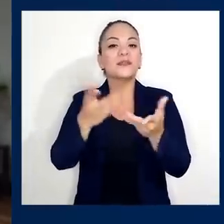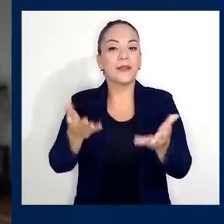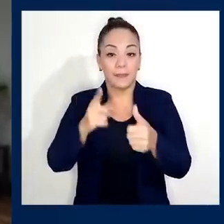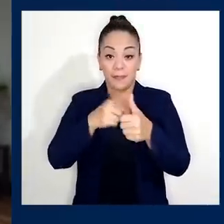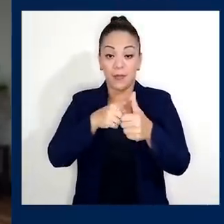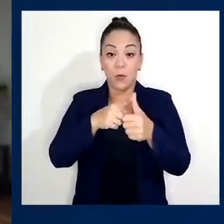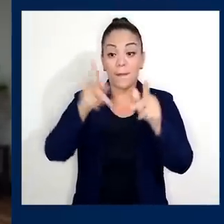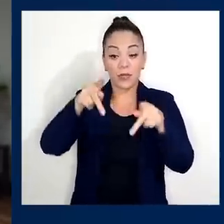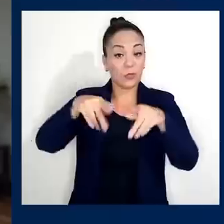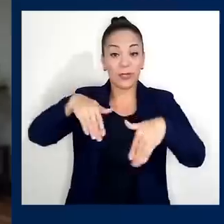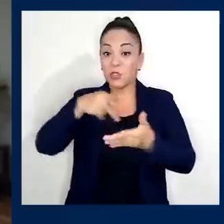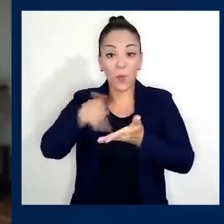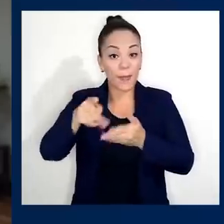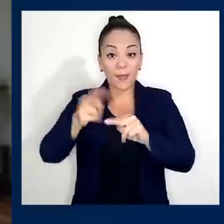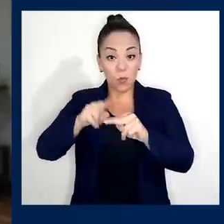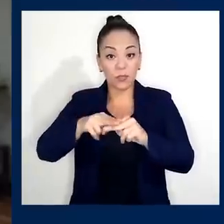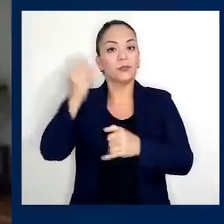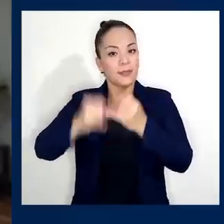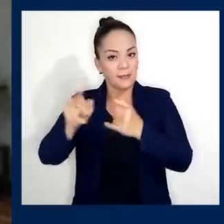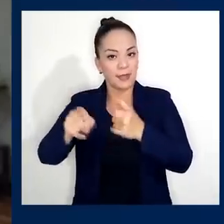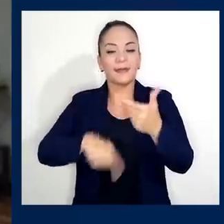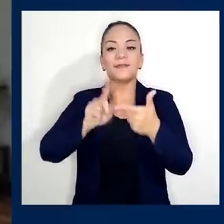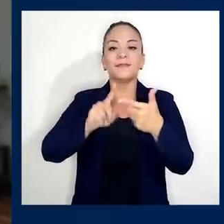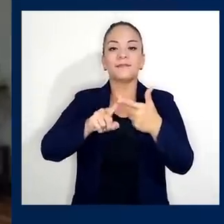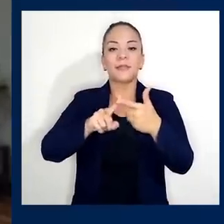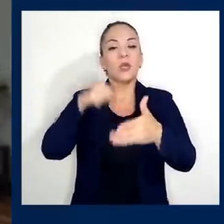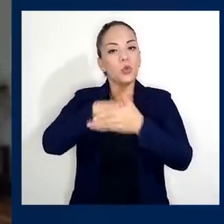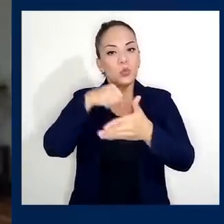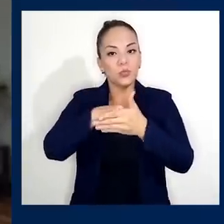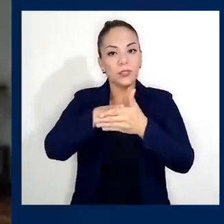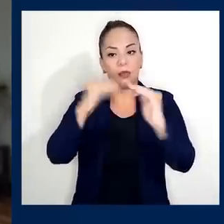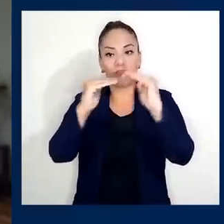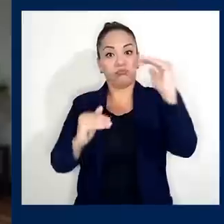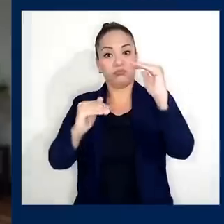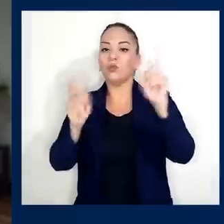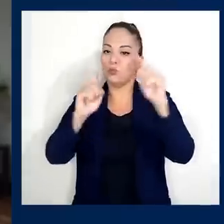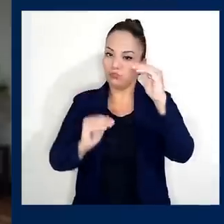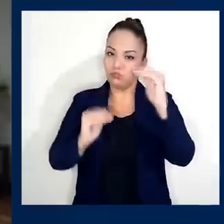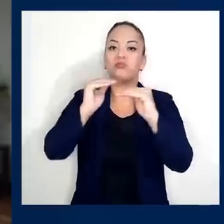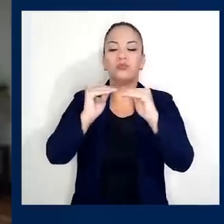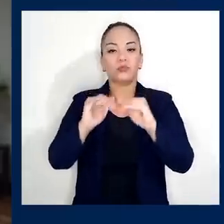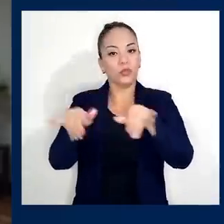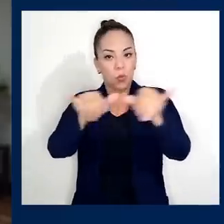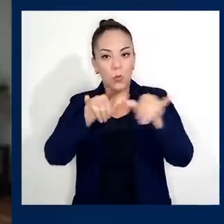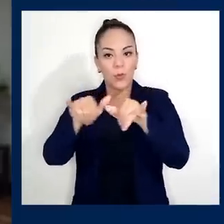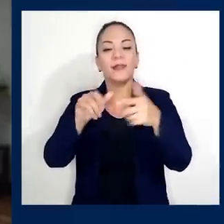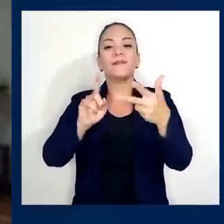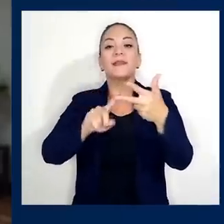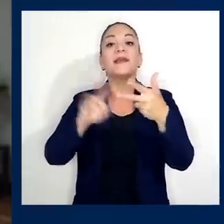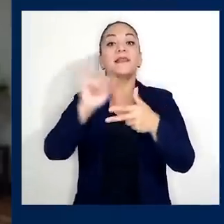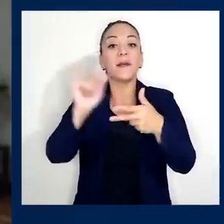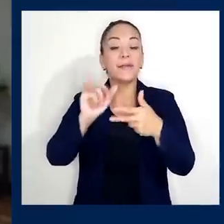a combatir la evasión fiscal, a luchar contra la desigualdad del ingreso y a no subir impuestos.